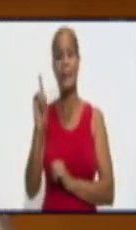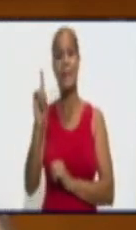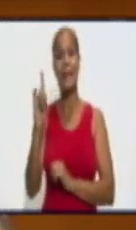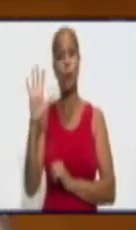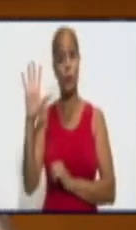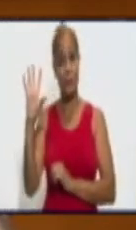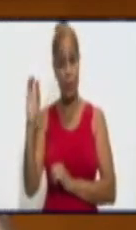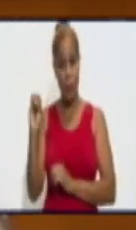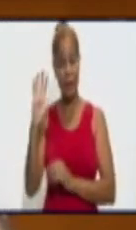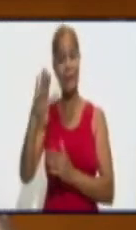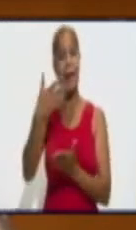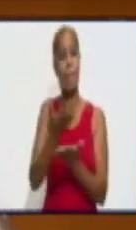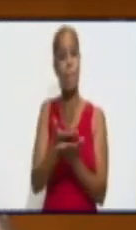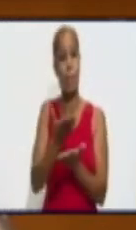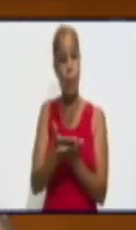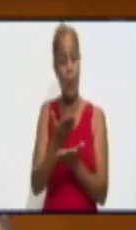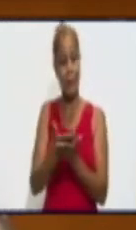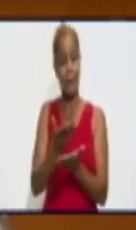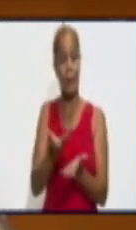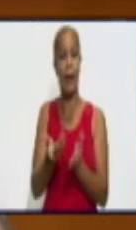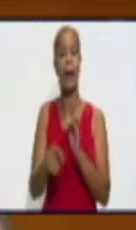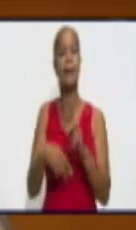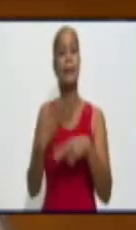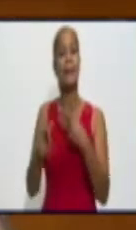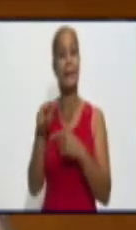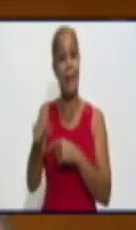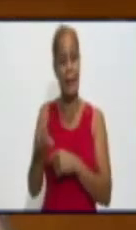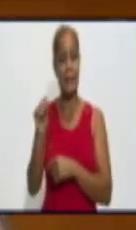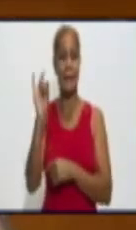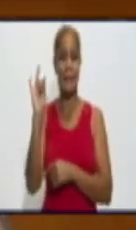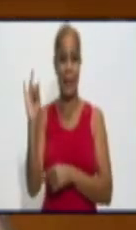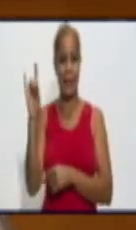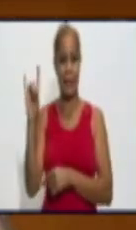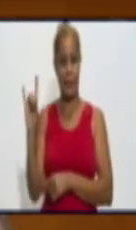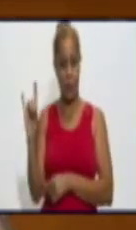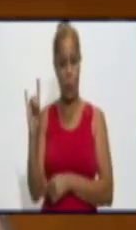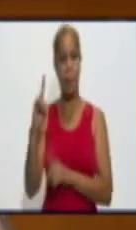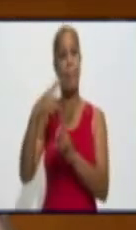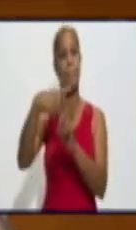procesadas acá en la provincia, de ellas, 79 fueron positivas.